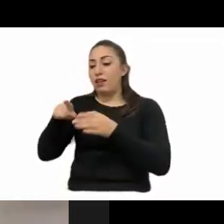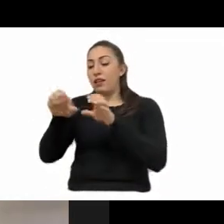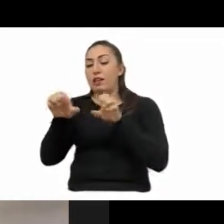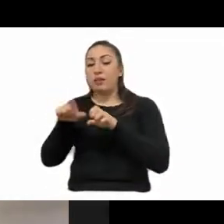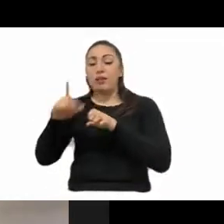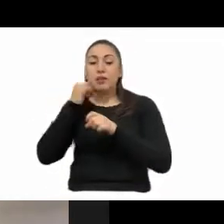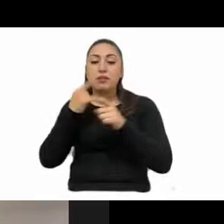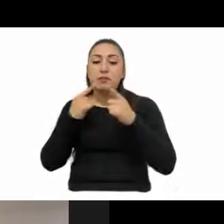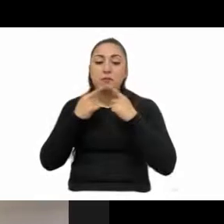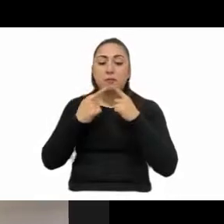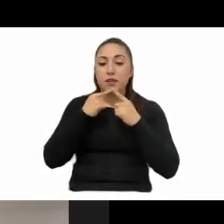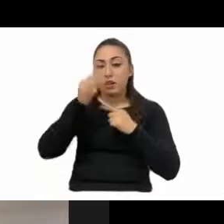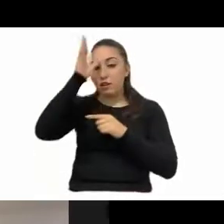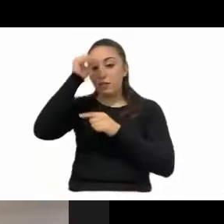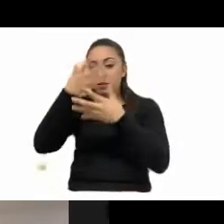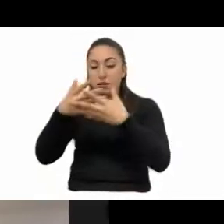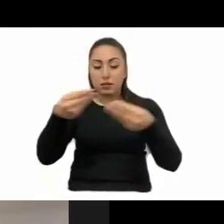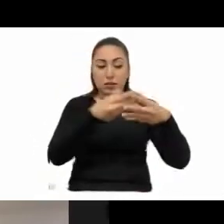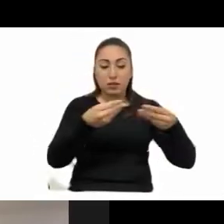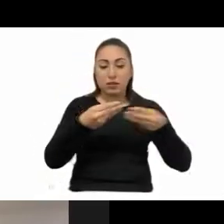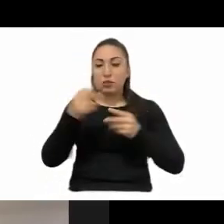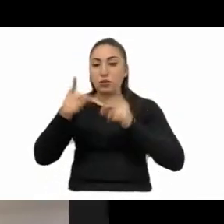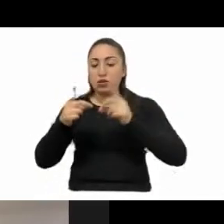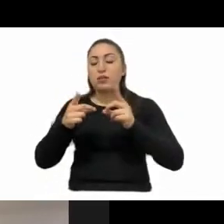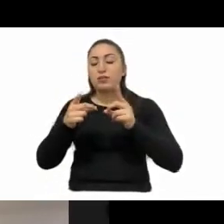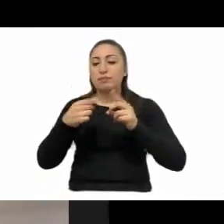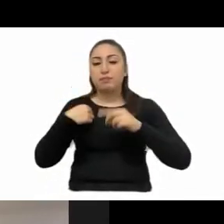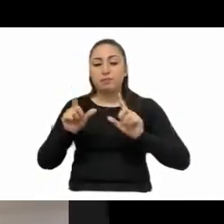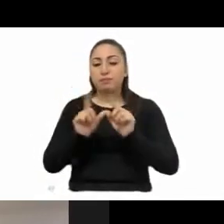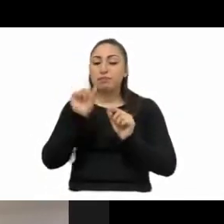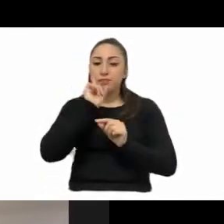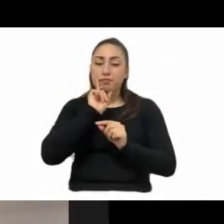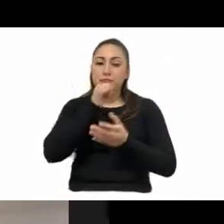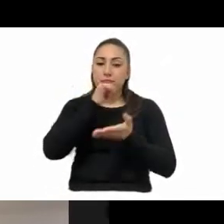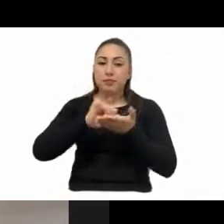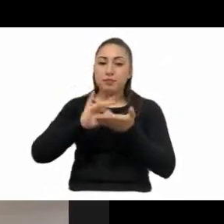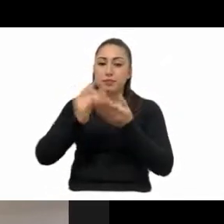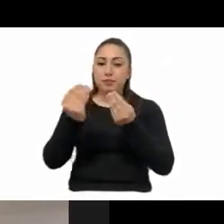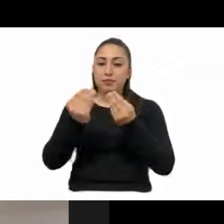de trabajo, ya sea de asesores o de nosotros, diputados. Es cuanto, diputada secretaria, muchas gracias.